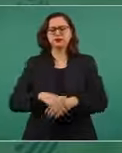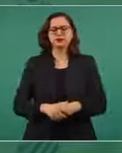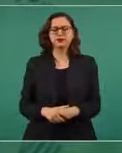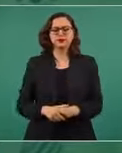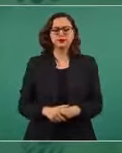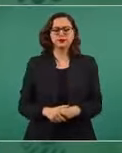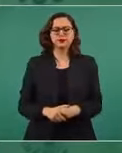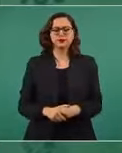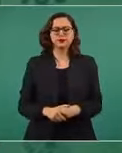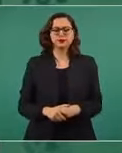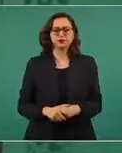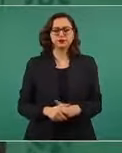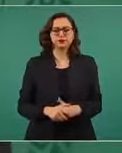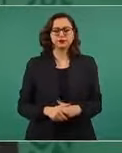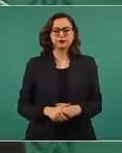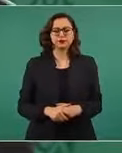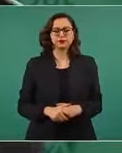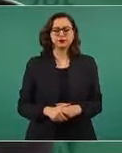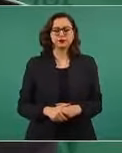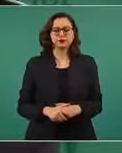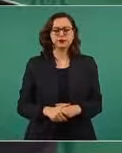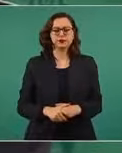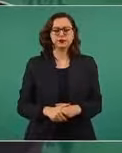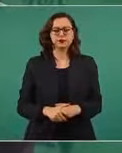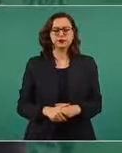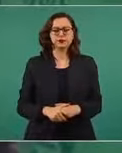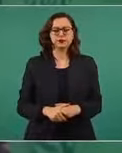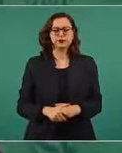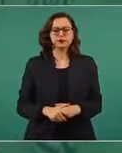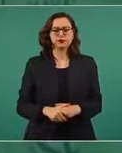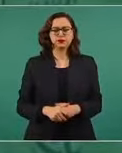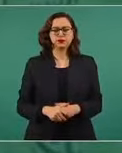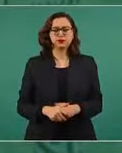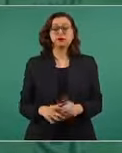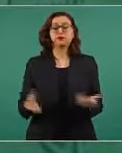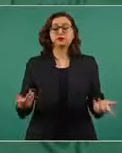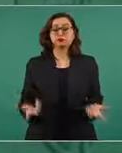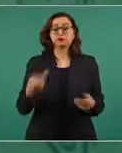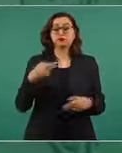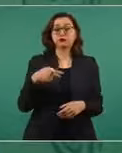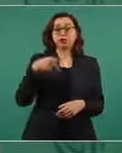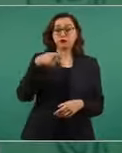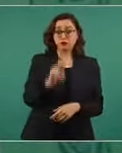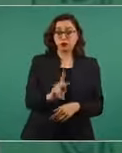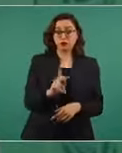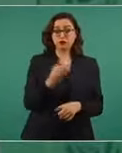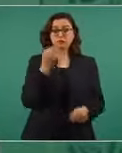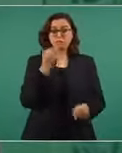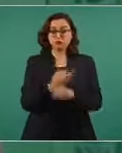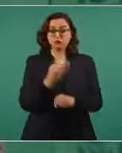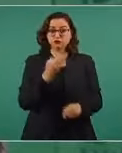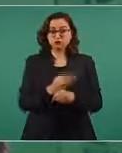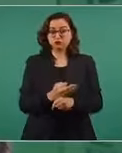Pero vamos a informar sobre este plan en Baja California